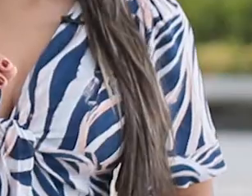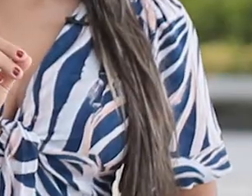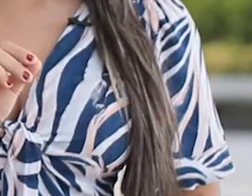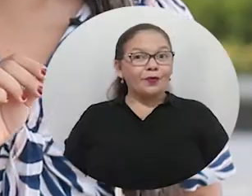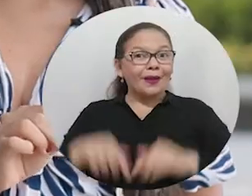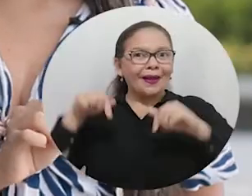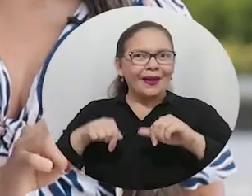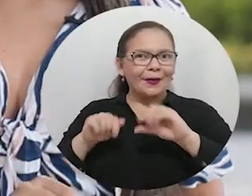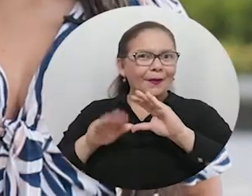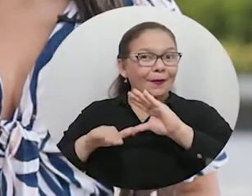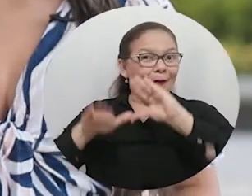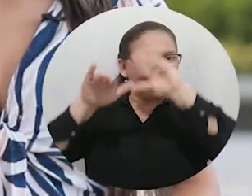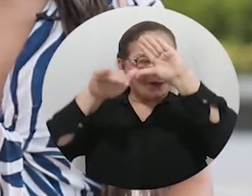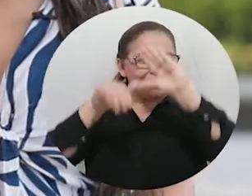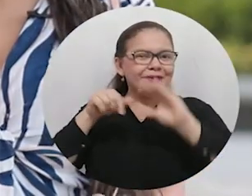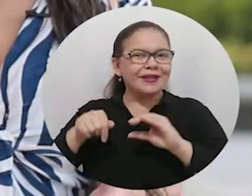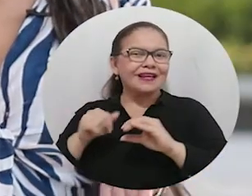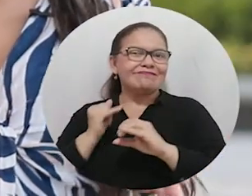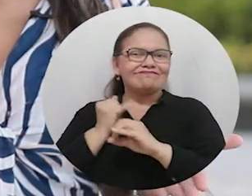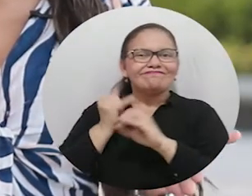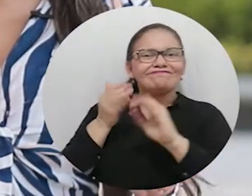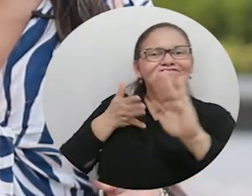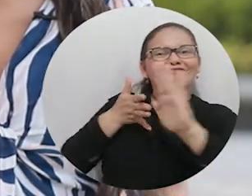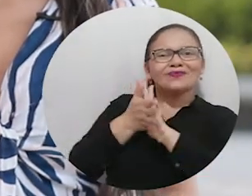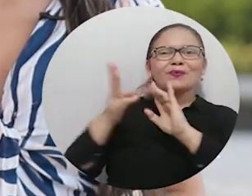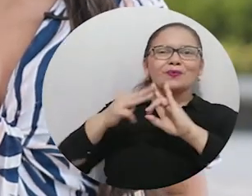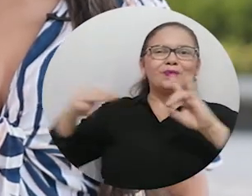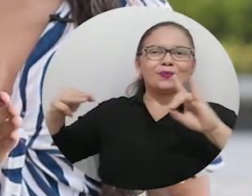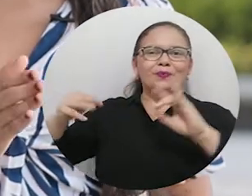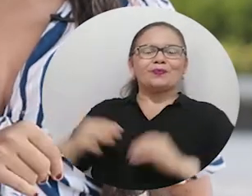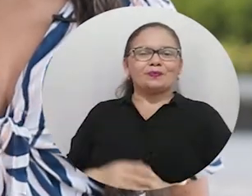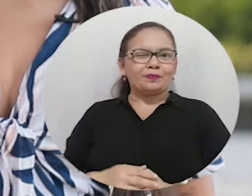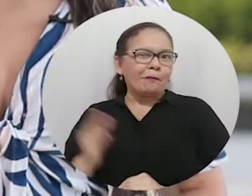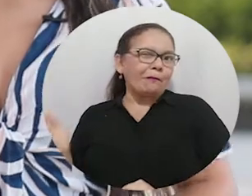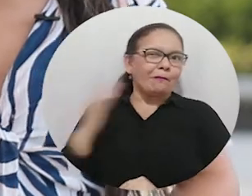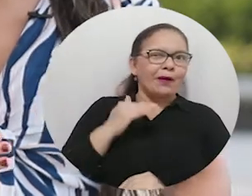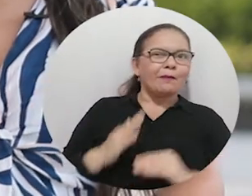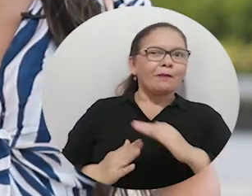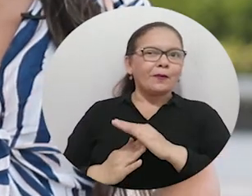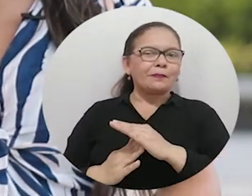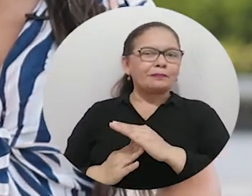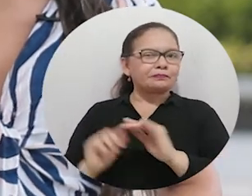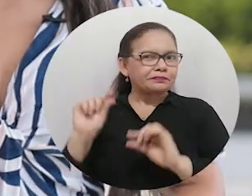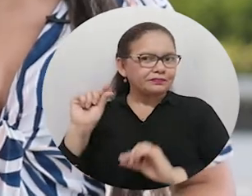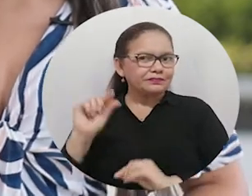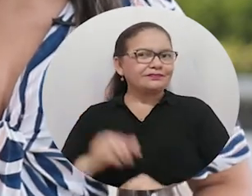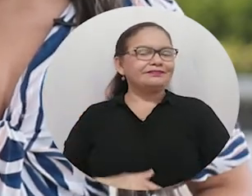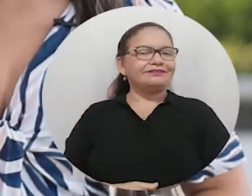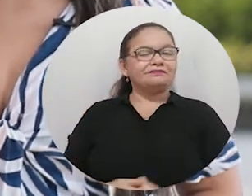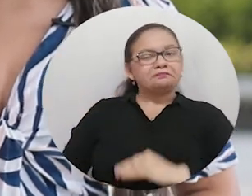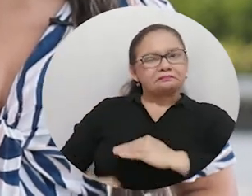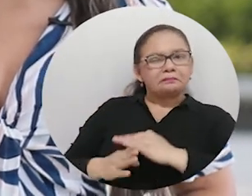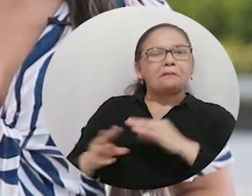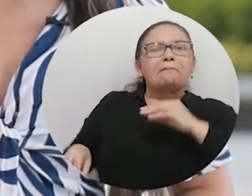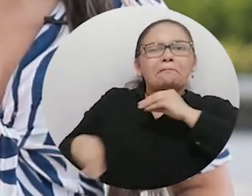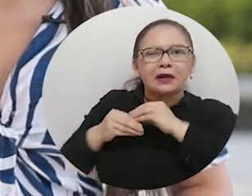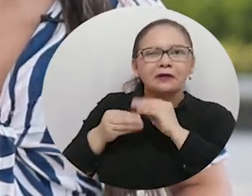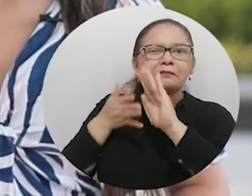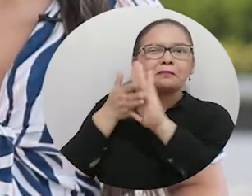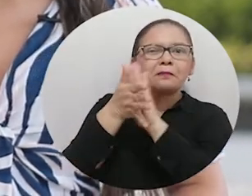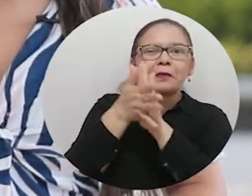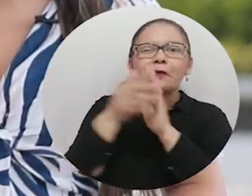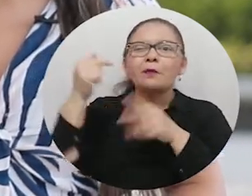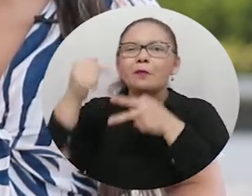Esto es el Campus TV, programa institucional de la Universidad del Magdalena. Vamos a una pausa y en instantes... Conoceremos